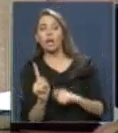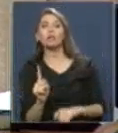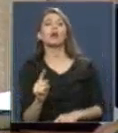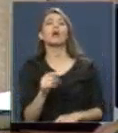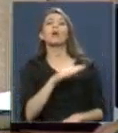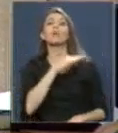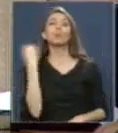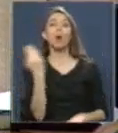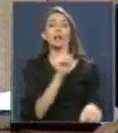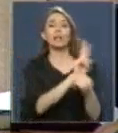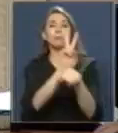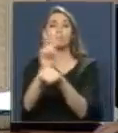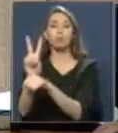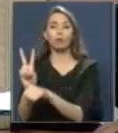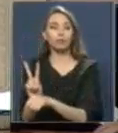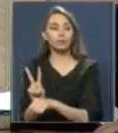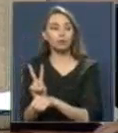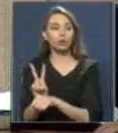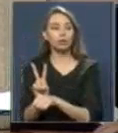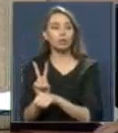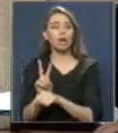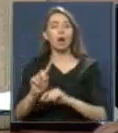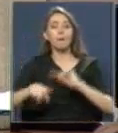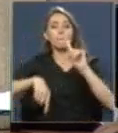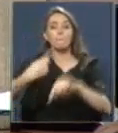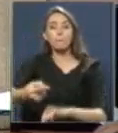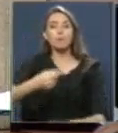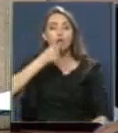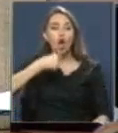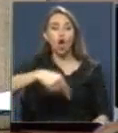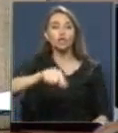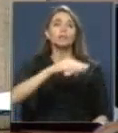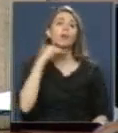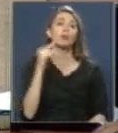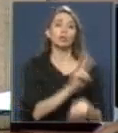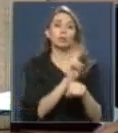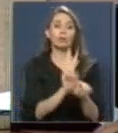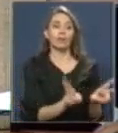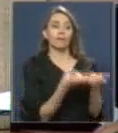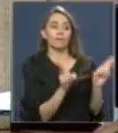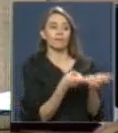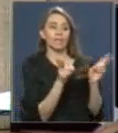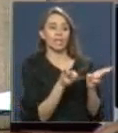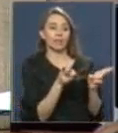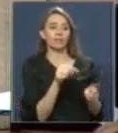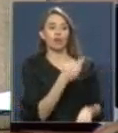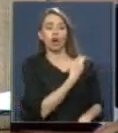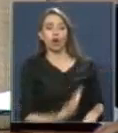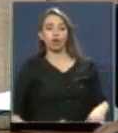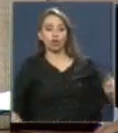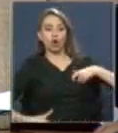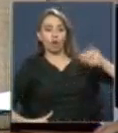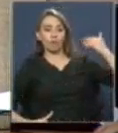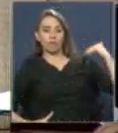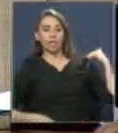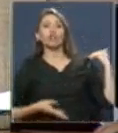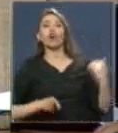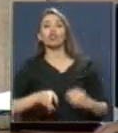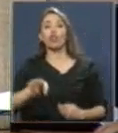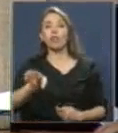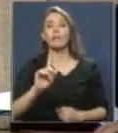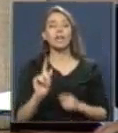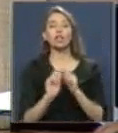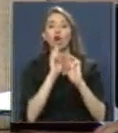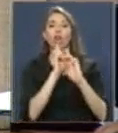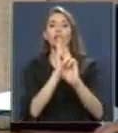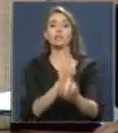de los profesores, que es la próxima muerte de los profesores, que todavía están vivos, y que estos gobiernos todavía continúan no dando